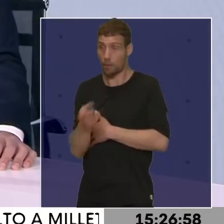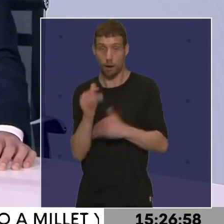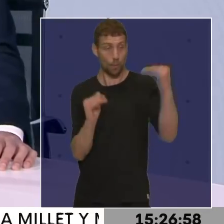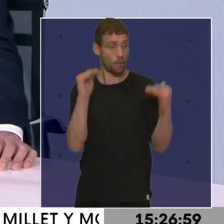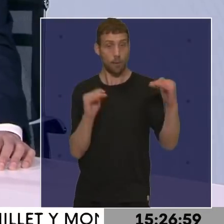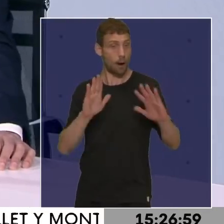En Estados Unidos, la rechicción...